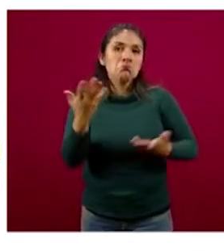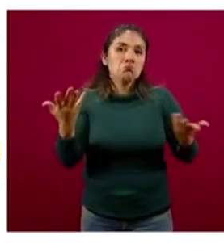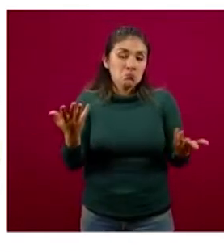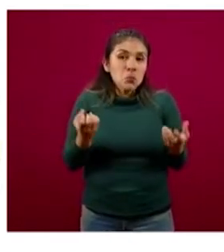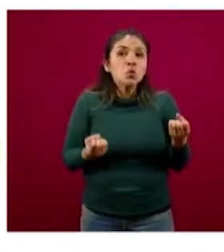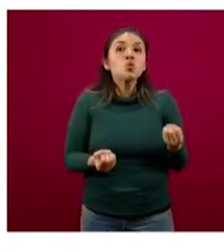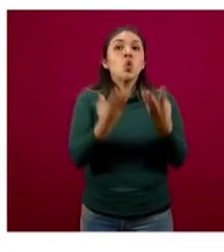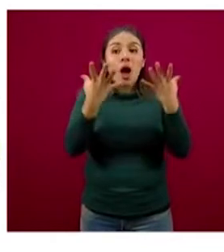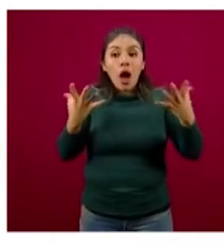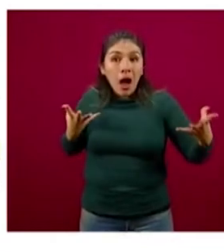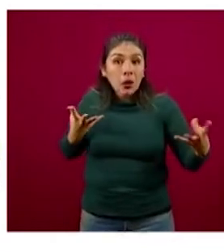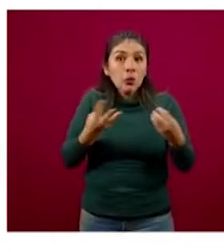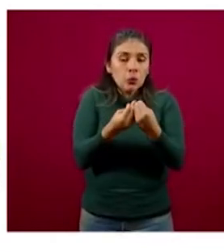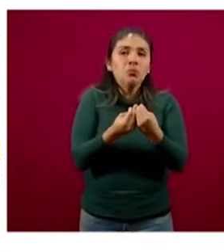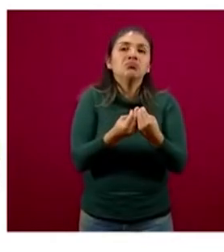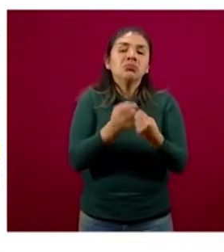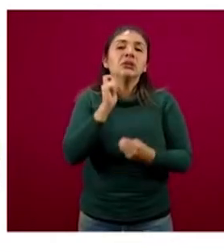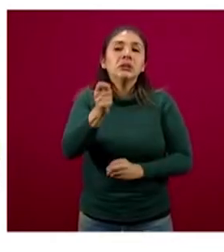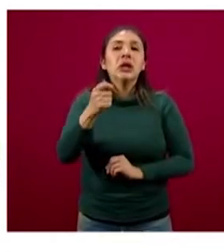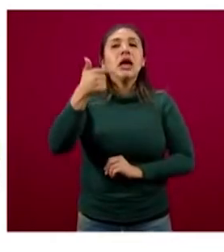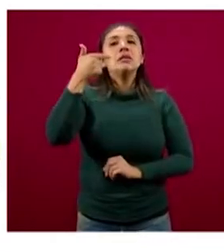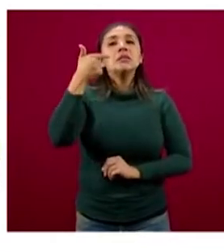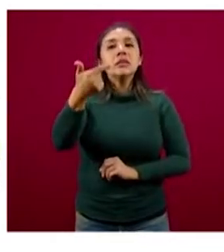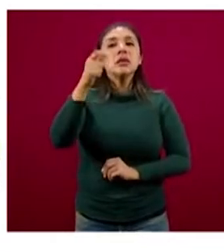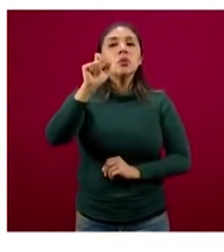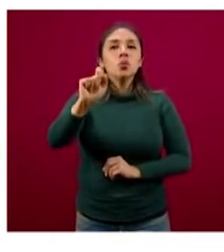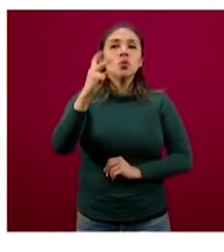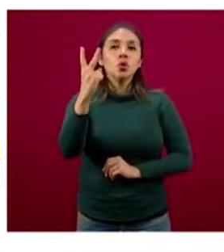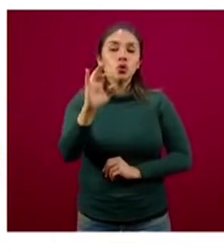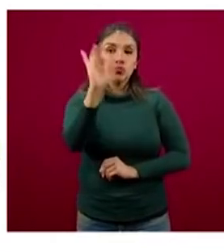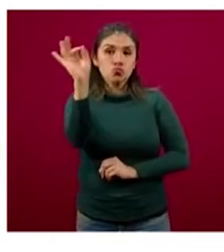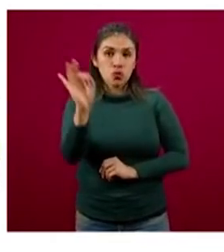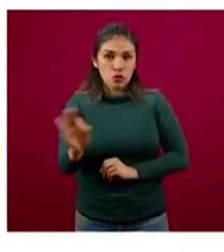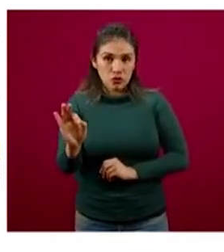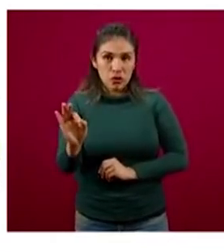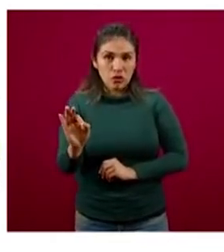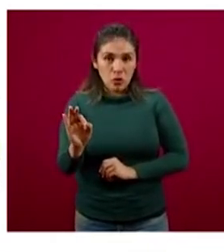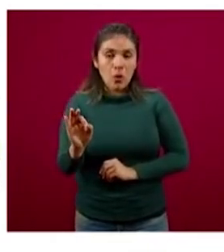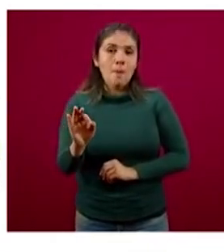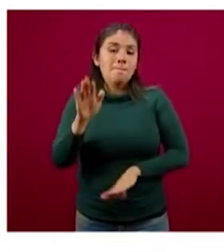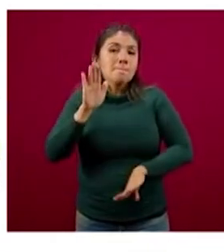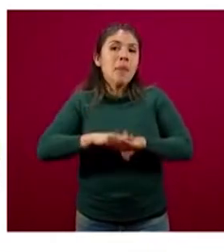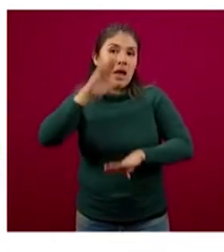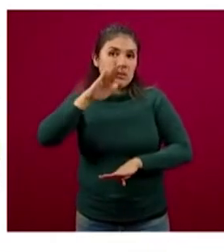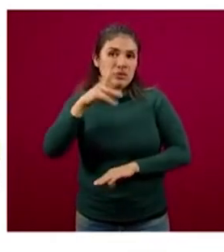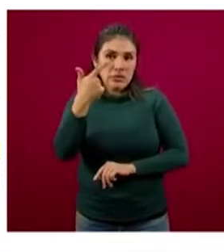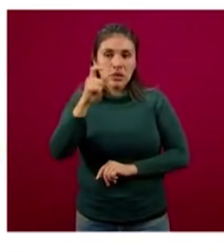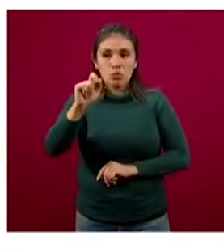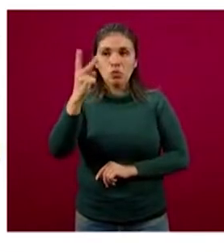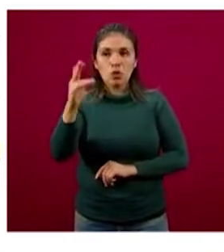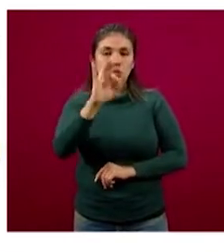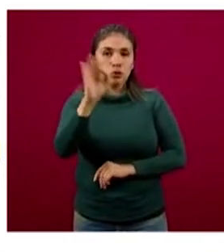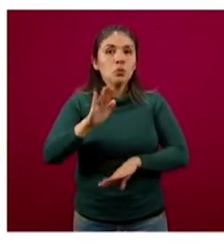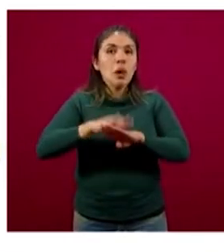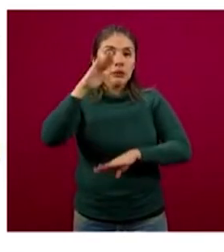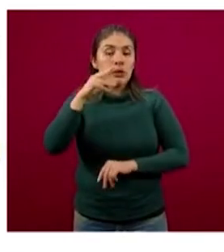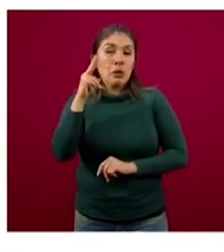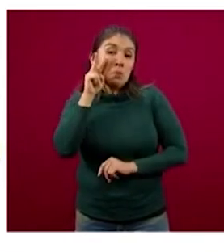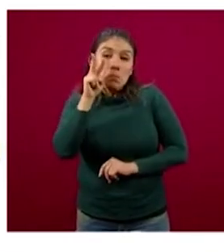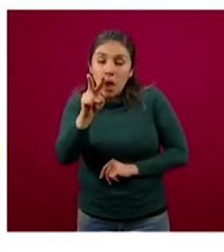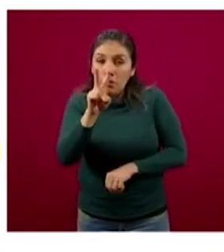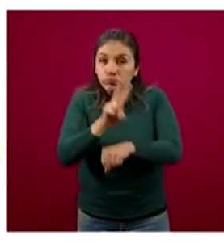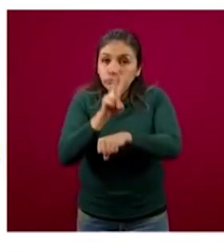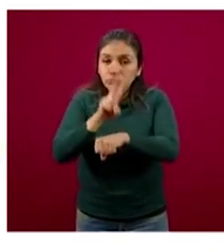la carga acumulada, esto representa un 7.2 por ciento de incremento, siempre notando que